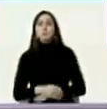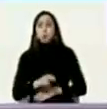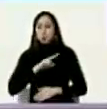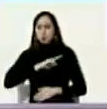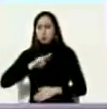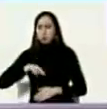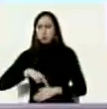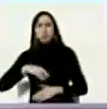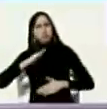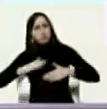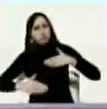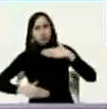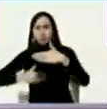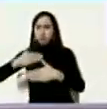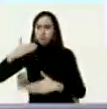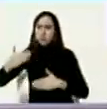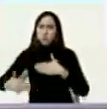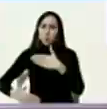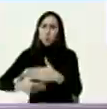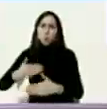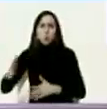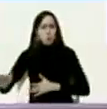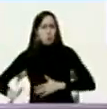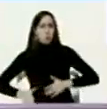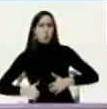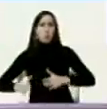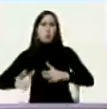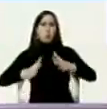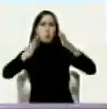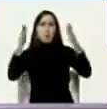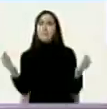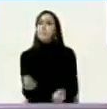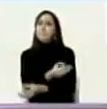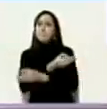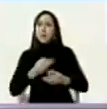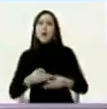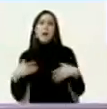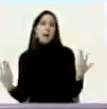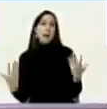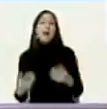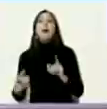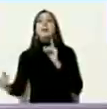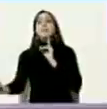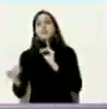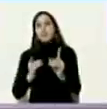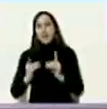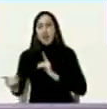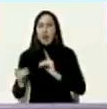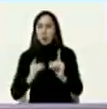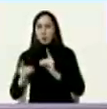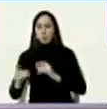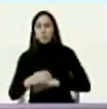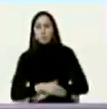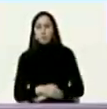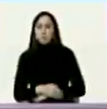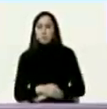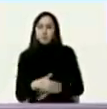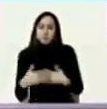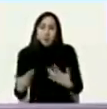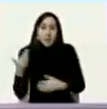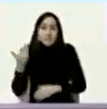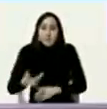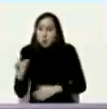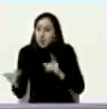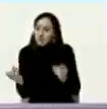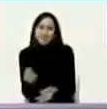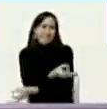caminando por el camino correcto del diálogo ese diálogo fue fructífero y